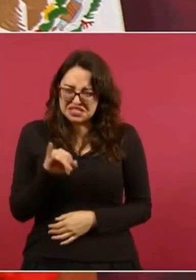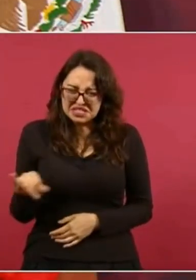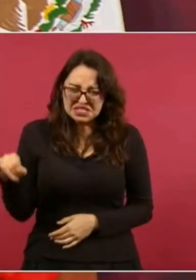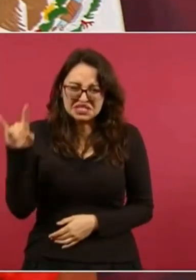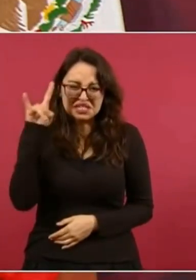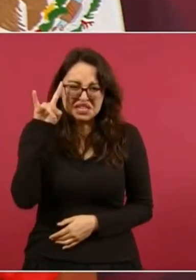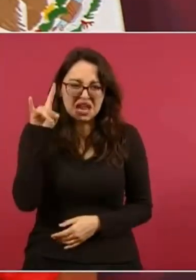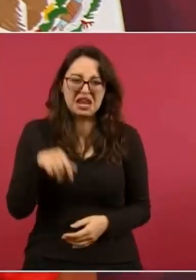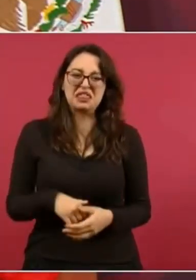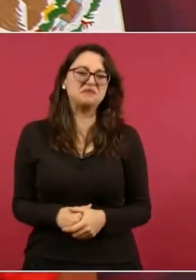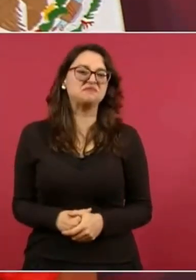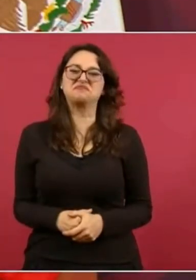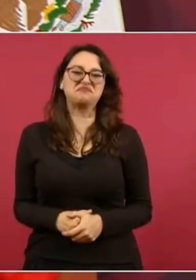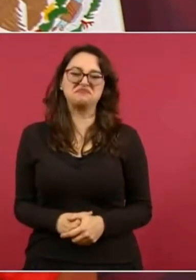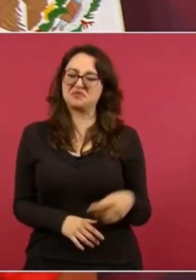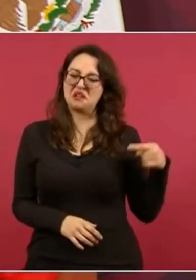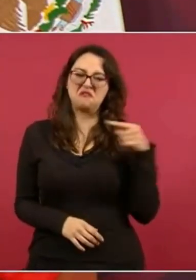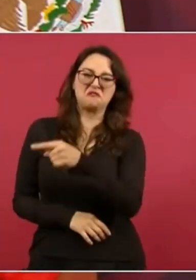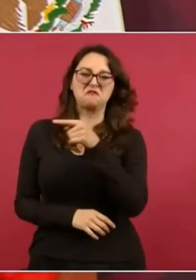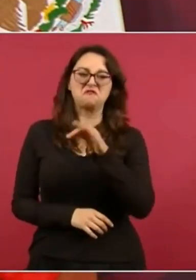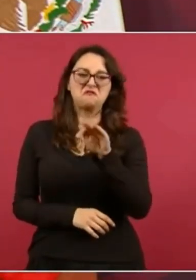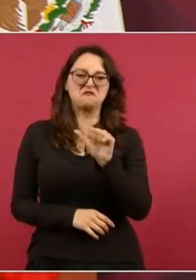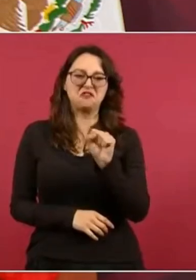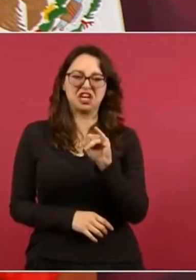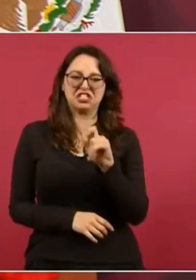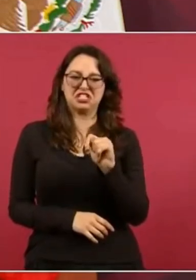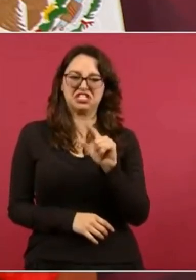Es un protofascista local.